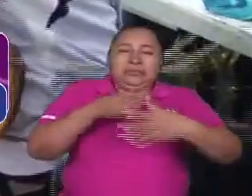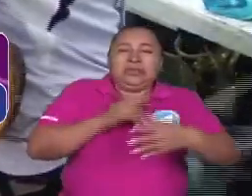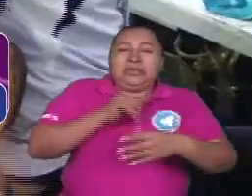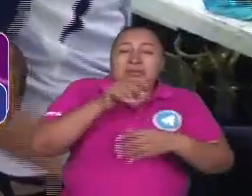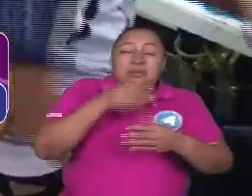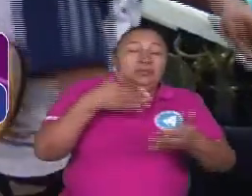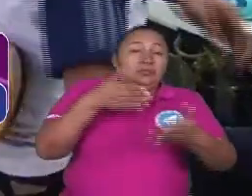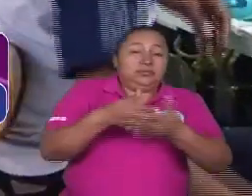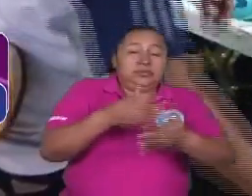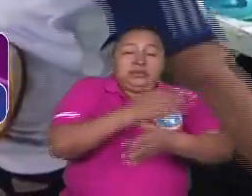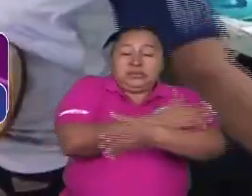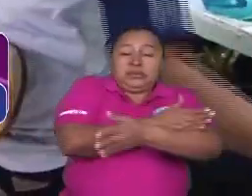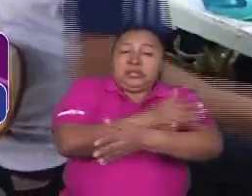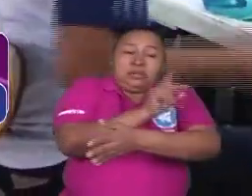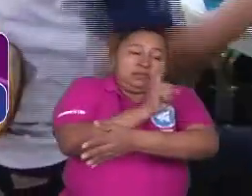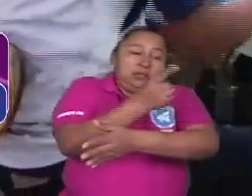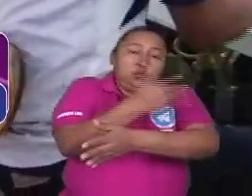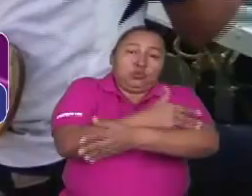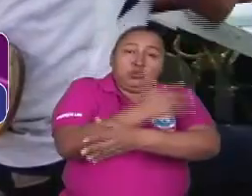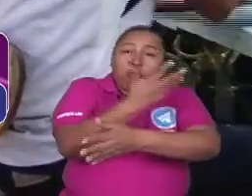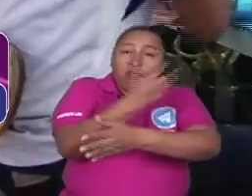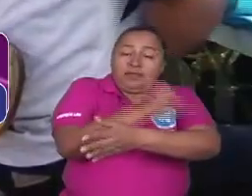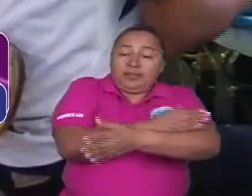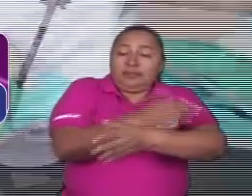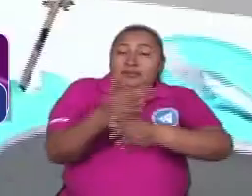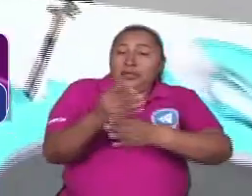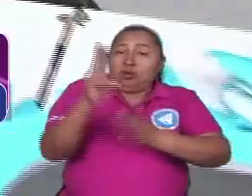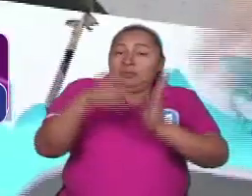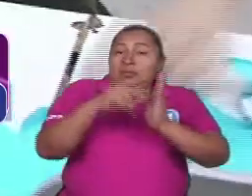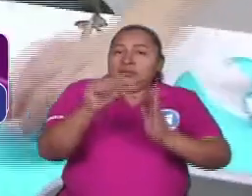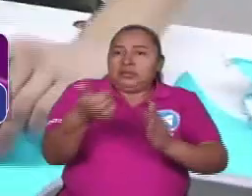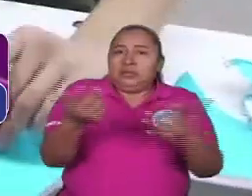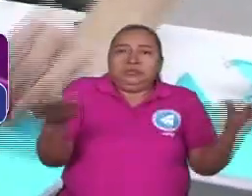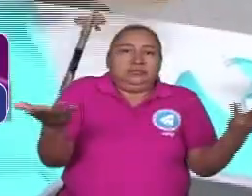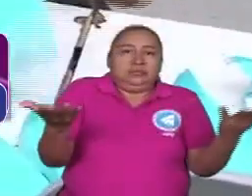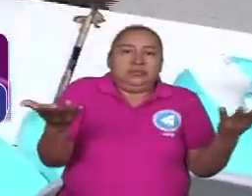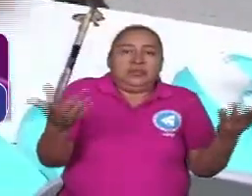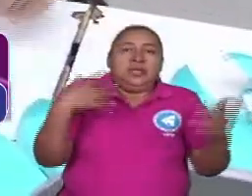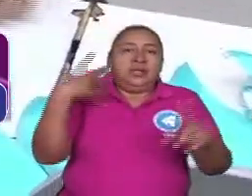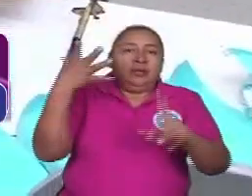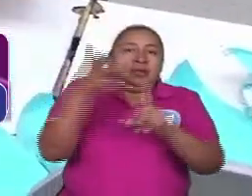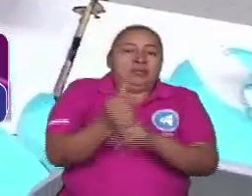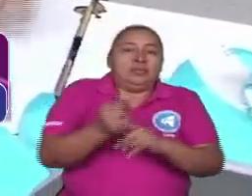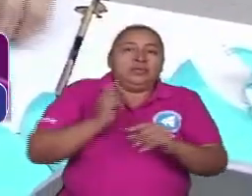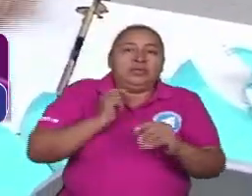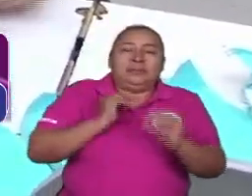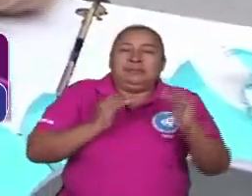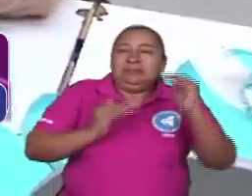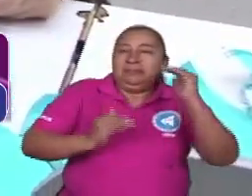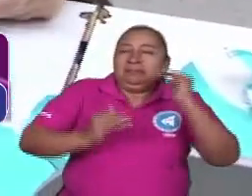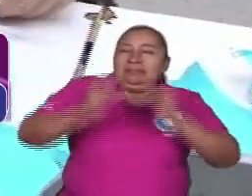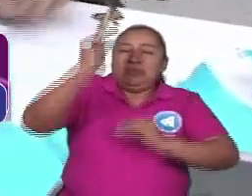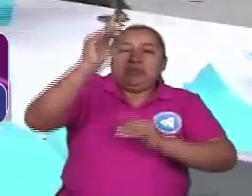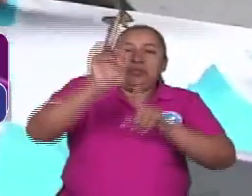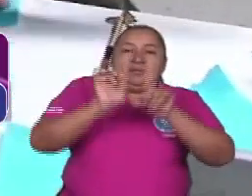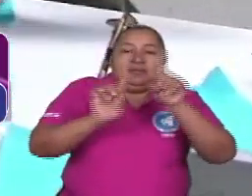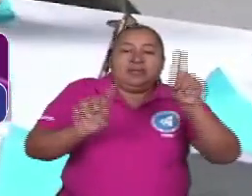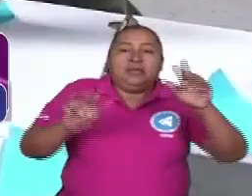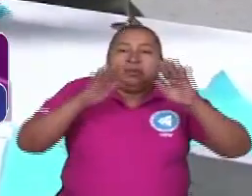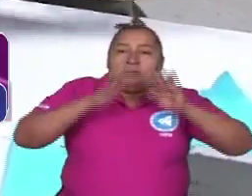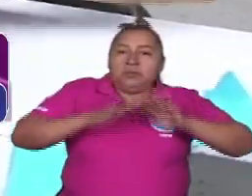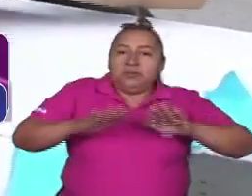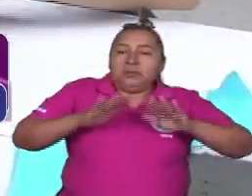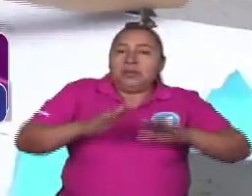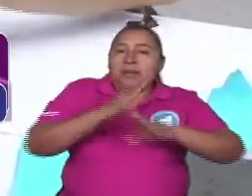brutal que nos impusieron del 90 al 2006 hombres hemos logramos alcanzar los mayores niveles de estabilidad y paz